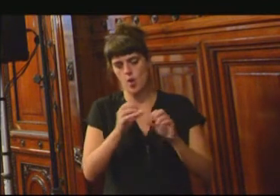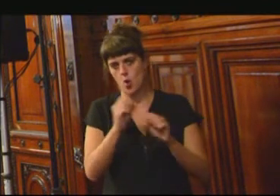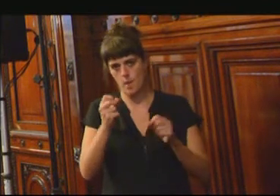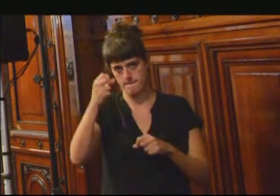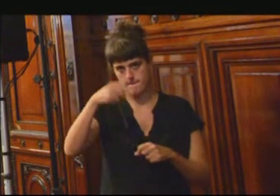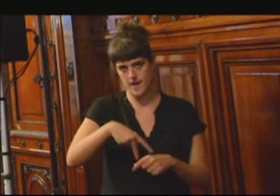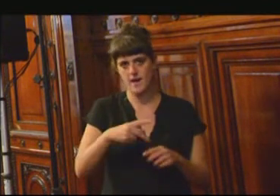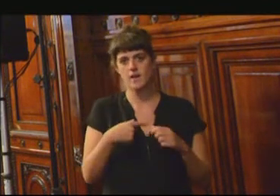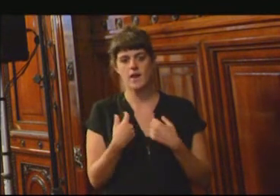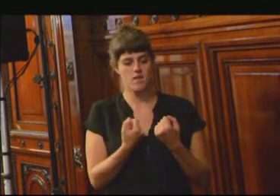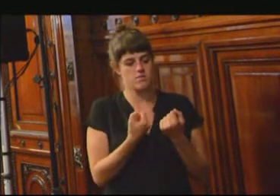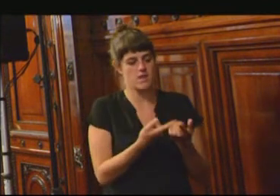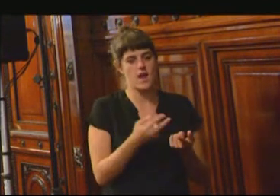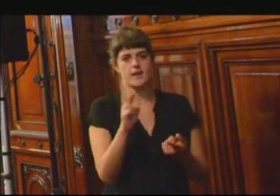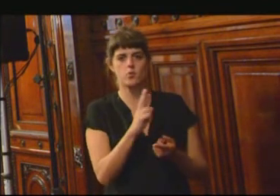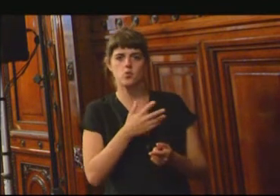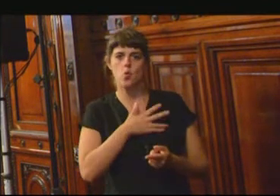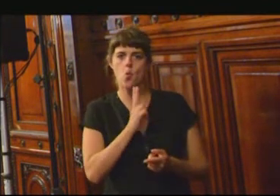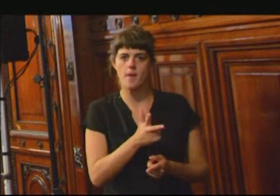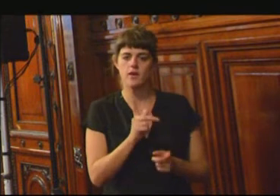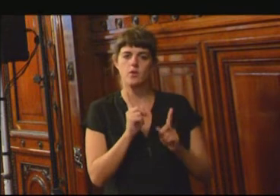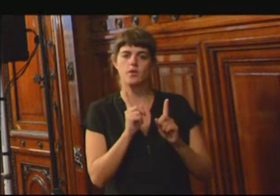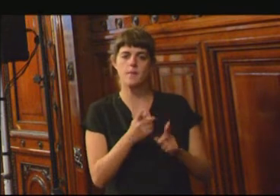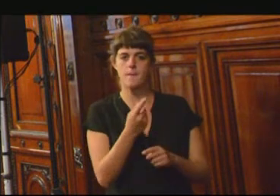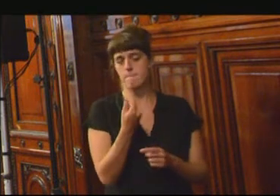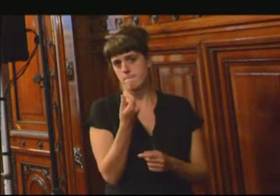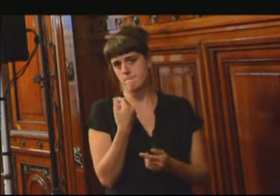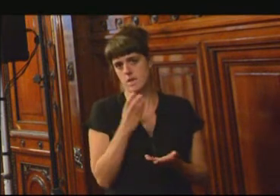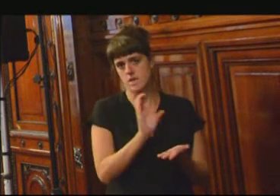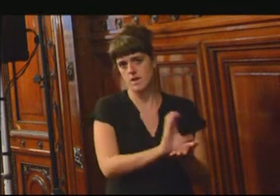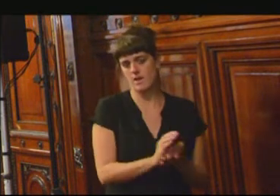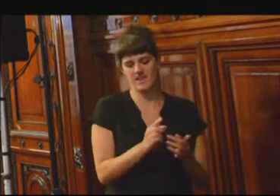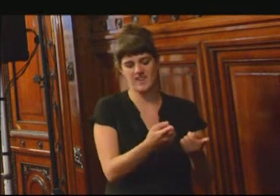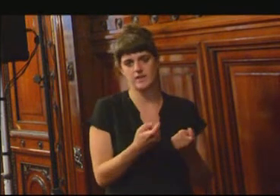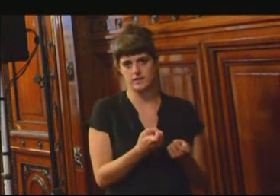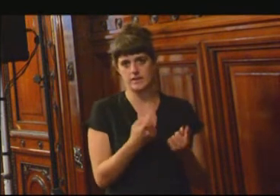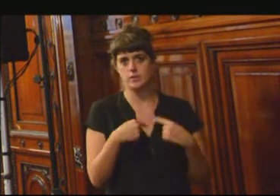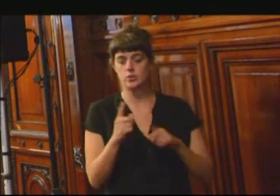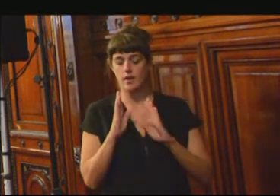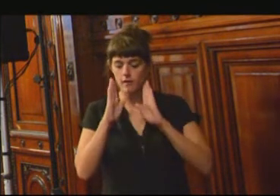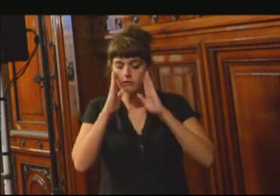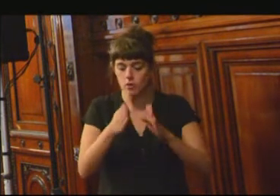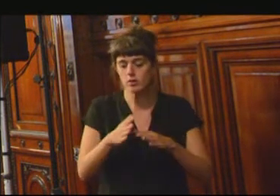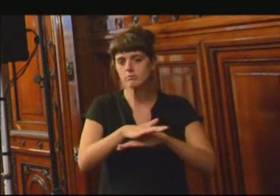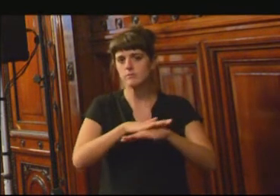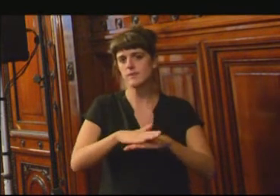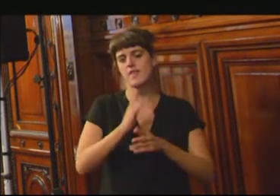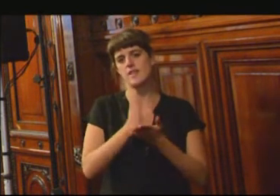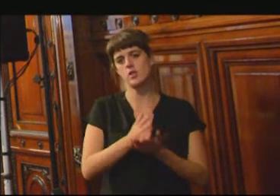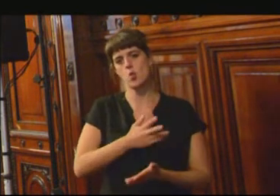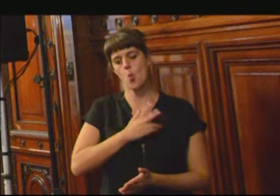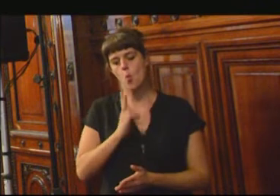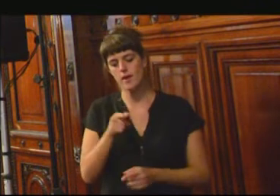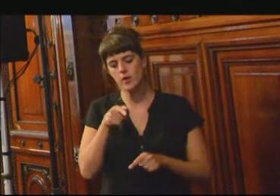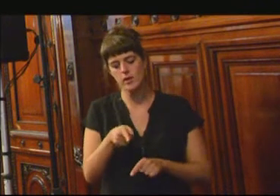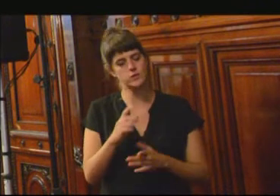humanos y materiales necesarios. Me parece que el enfoque basado en derechos humanos marca una diferencia importante